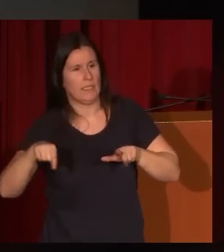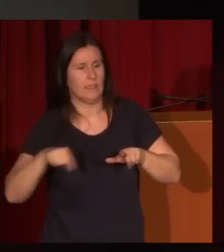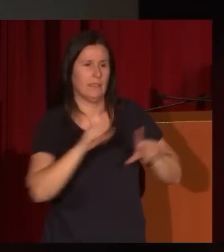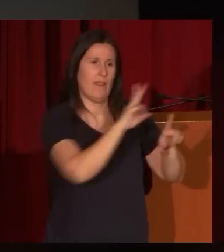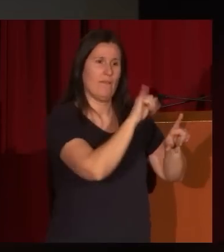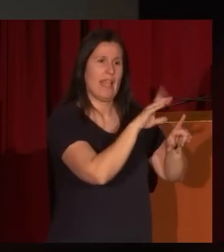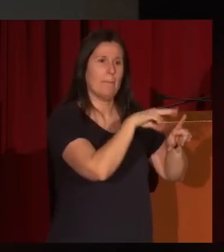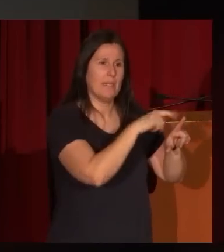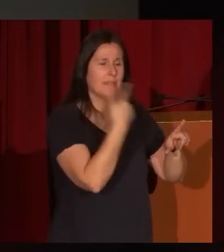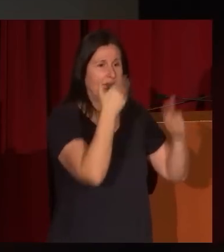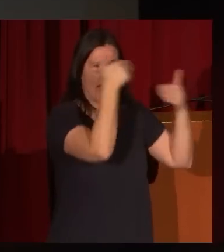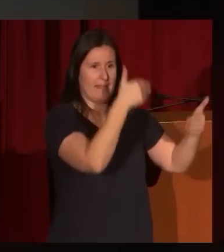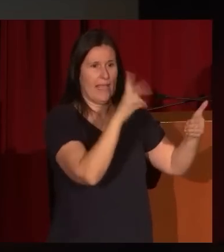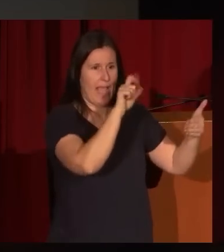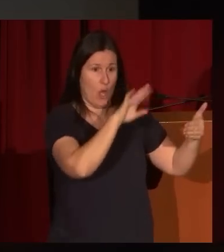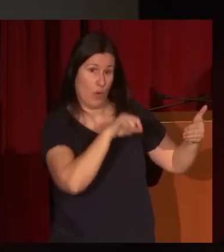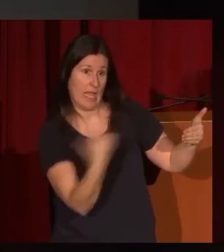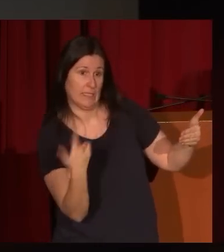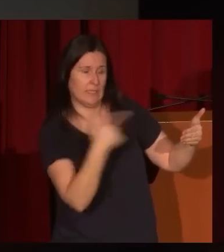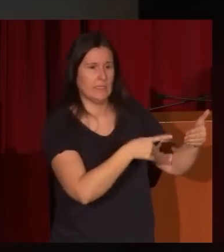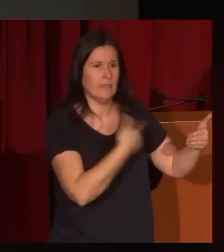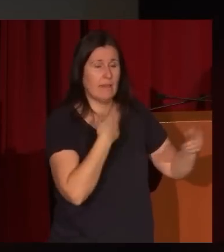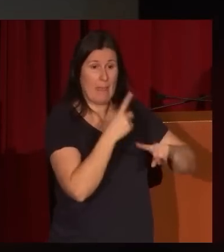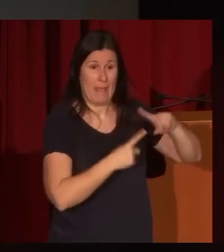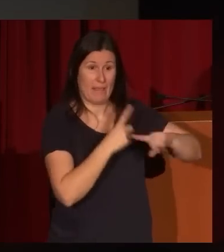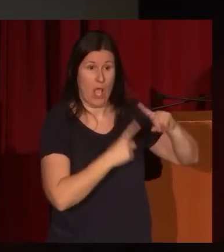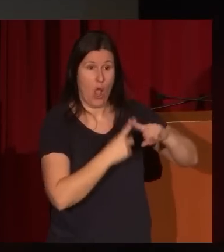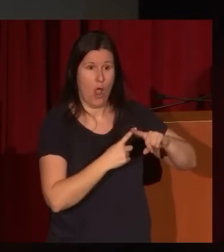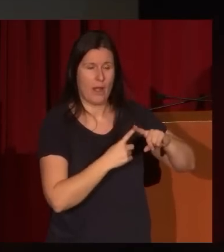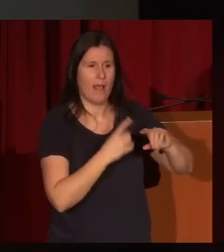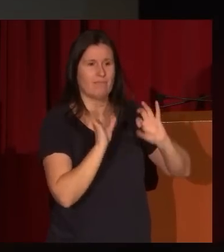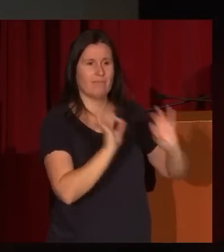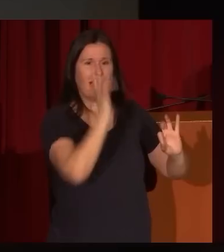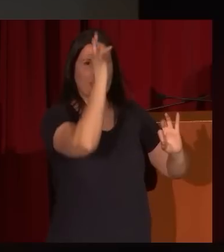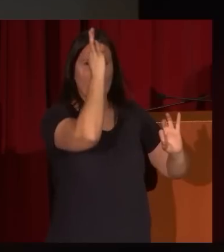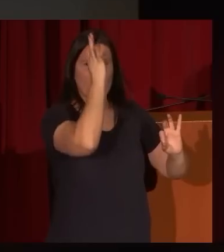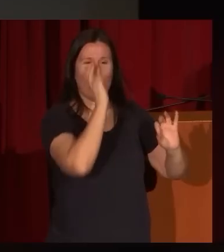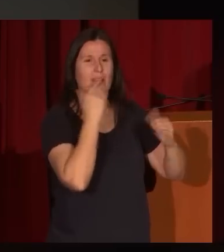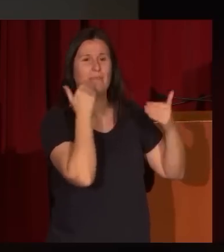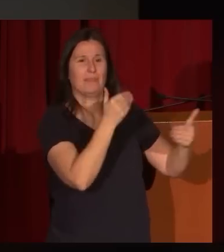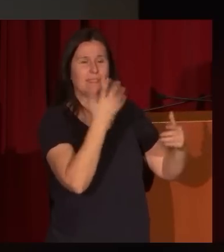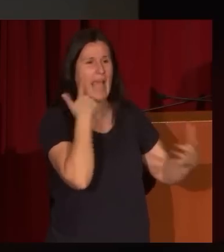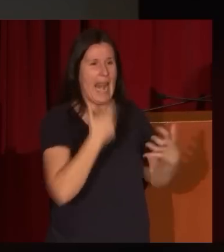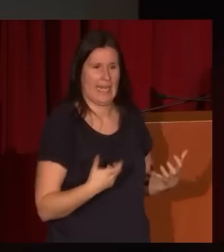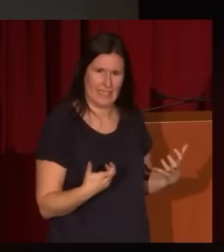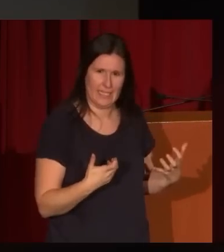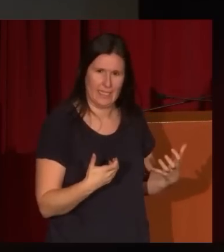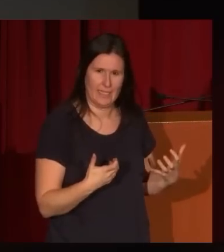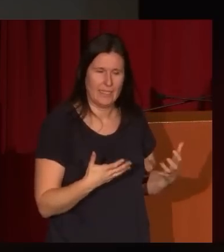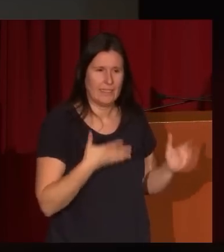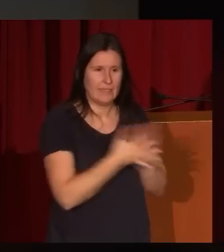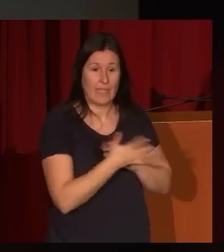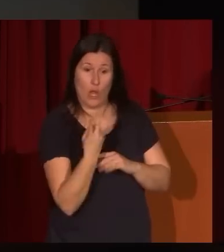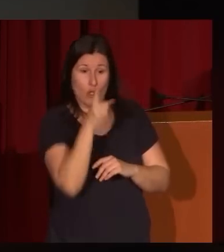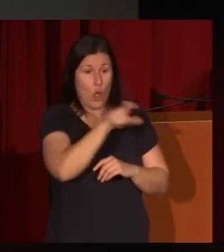Villamil se la dedica a Lucas en media hora dada al domingo y al arte es decir, en esos pulsos artísticos en el que